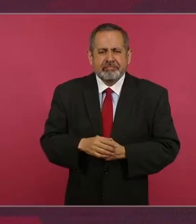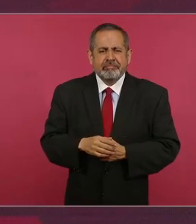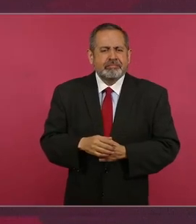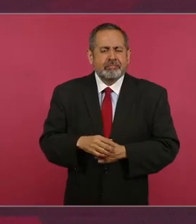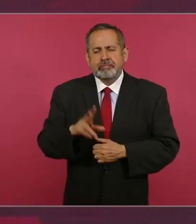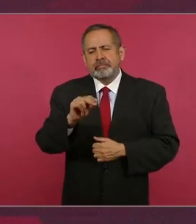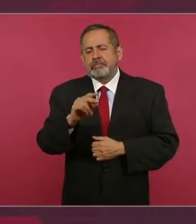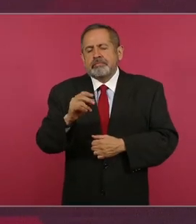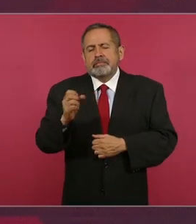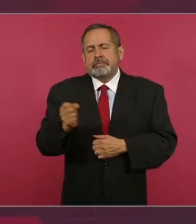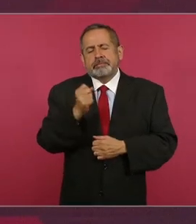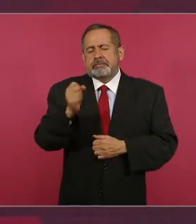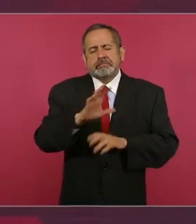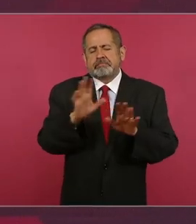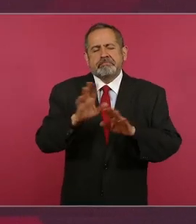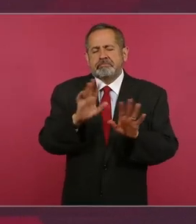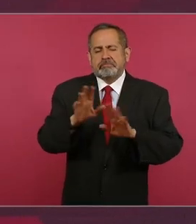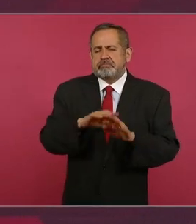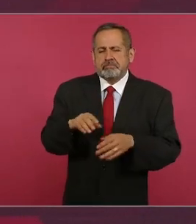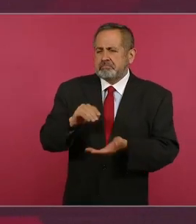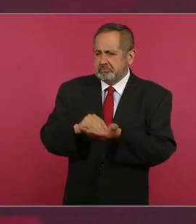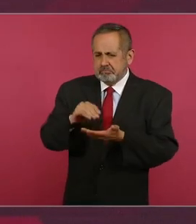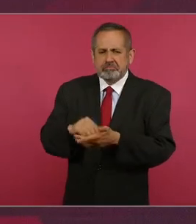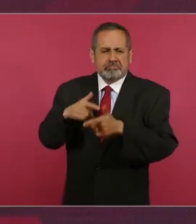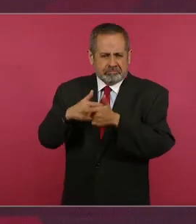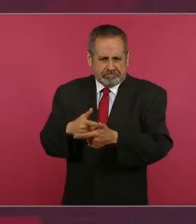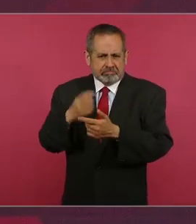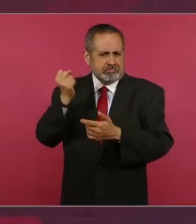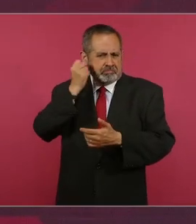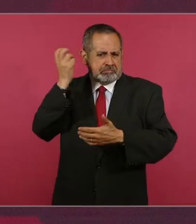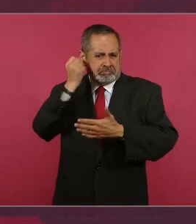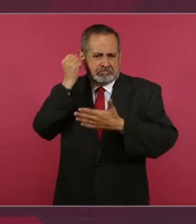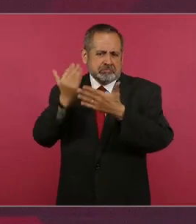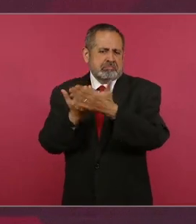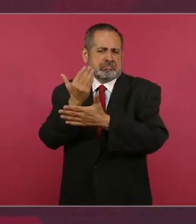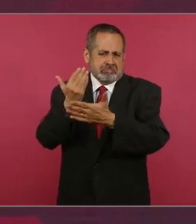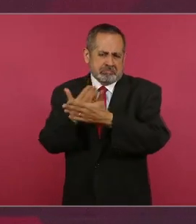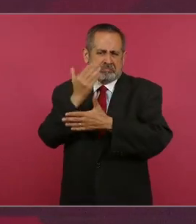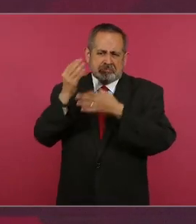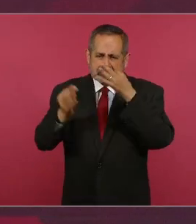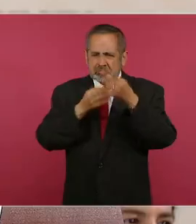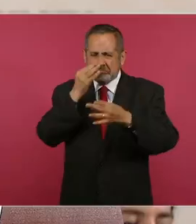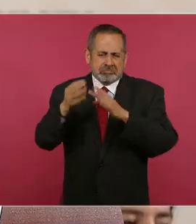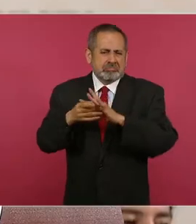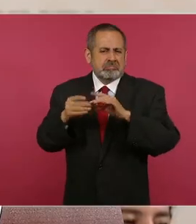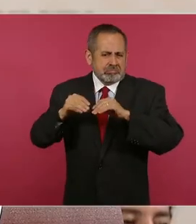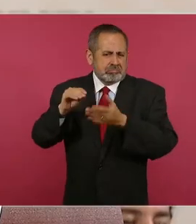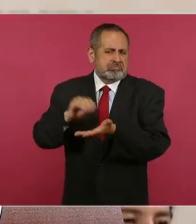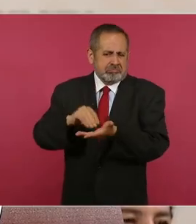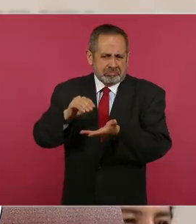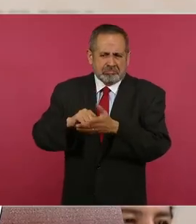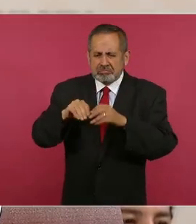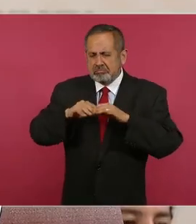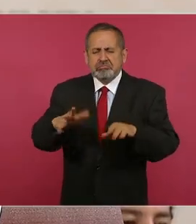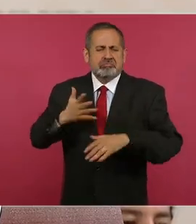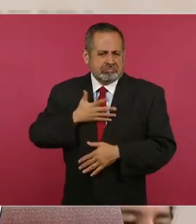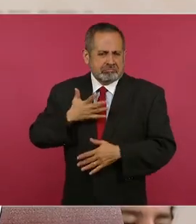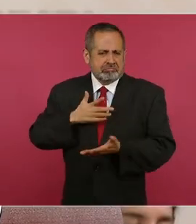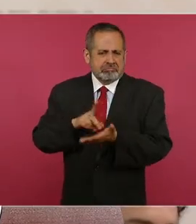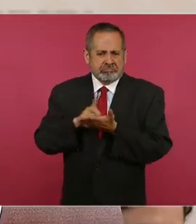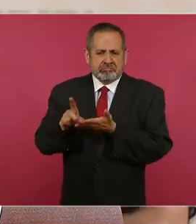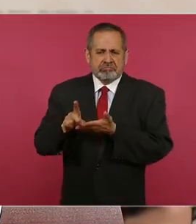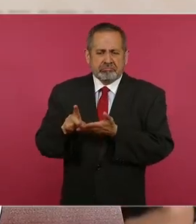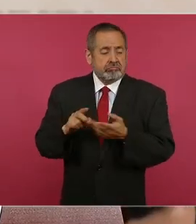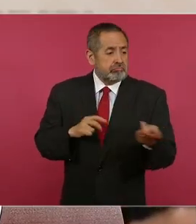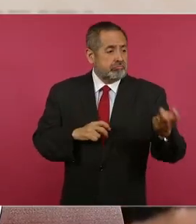pero no, afortunadamente vamos a seguir ejerciendo nuestro derecho a